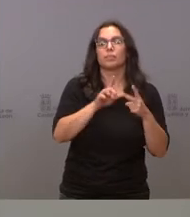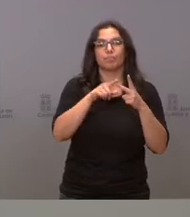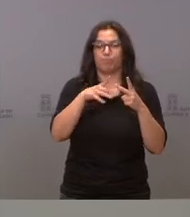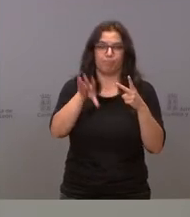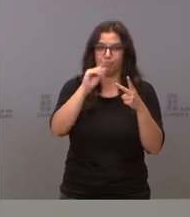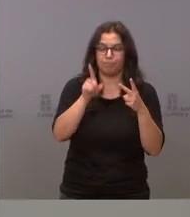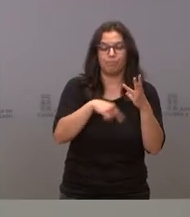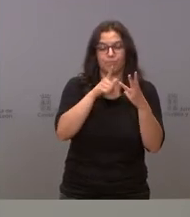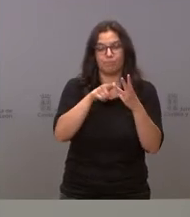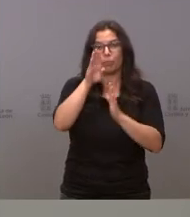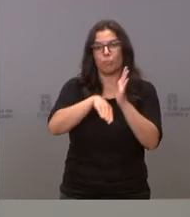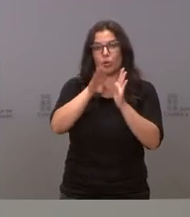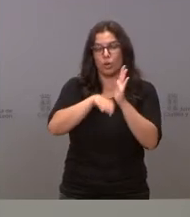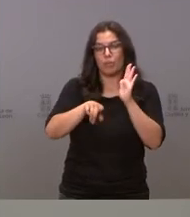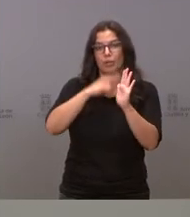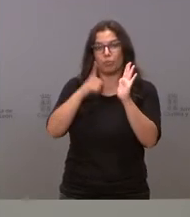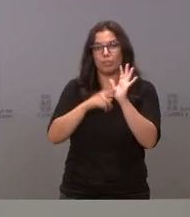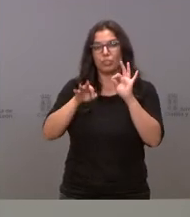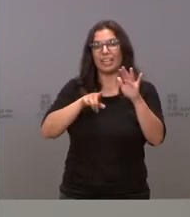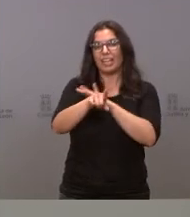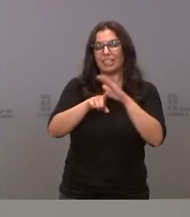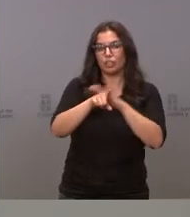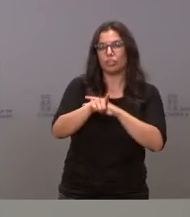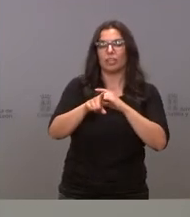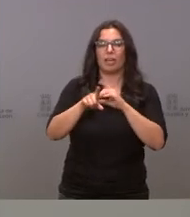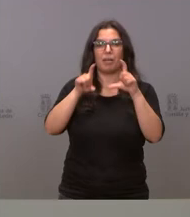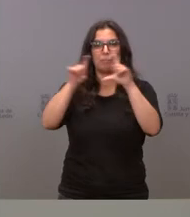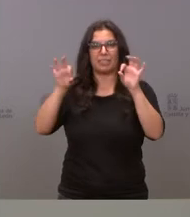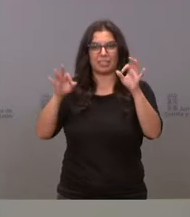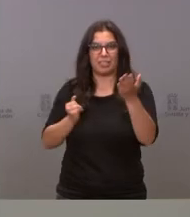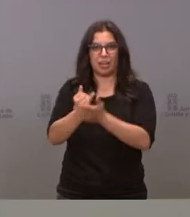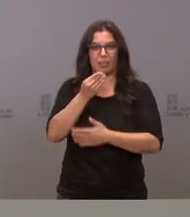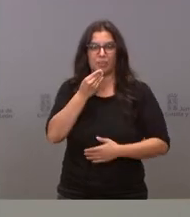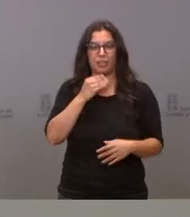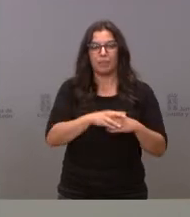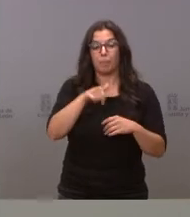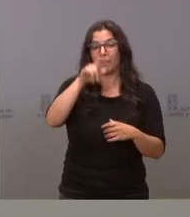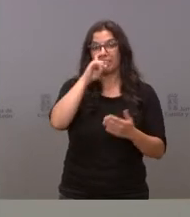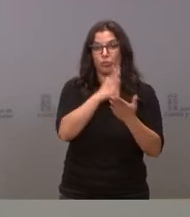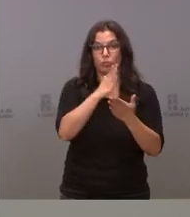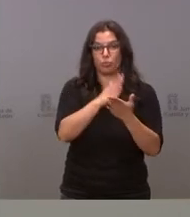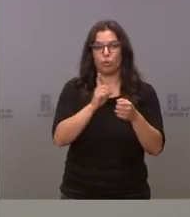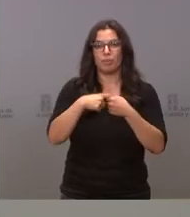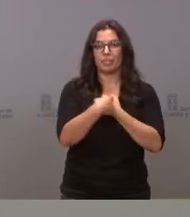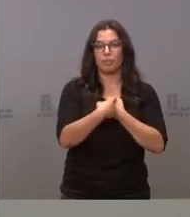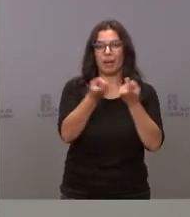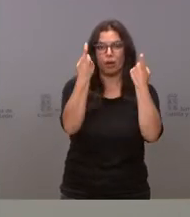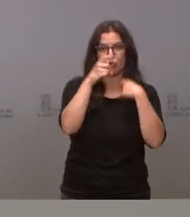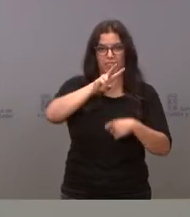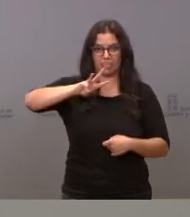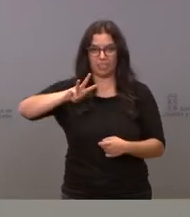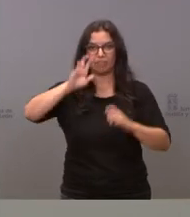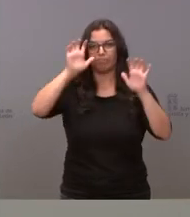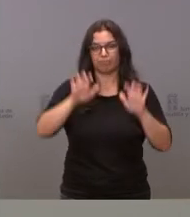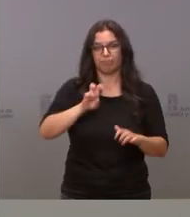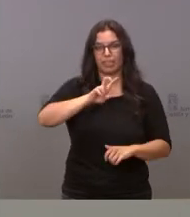Programa Integral de Gestión de Empresas Agroalimentarias. La edición que se está desarrollando este año participan 23 alumnos, se ha reducido un